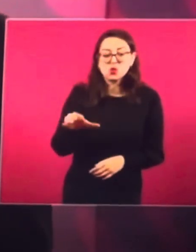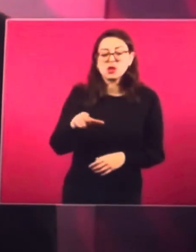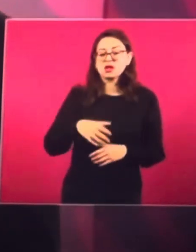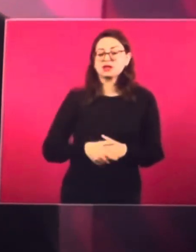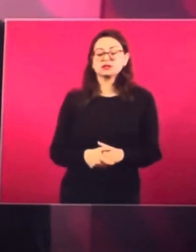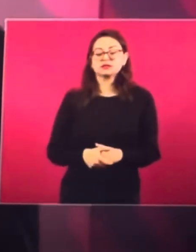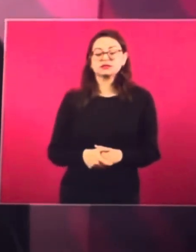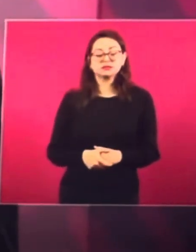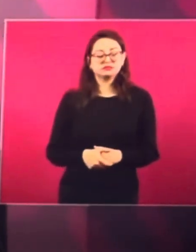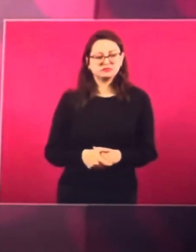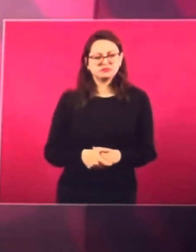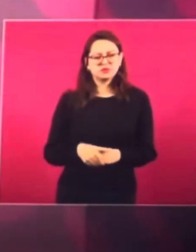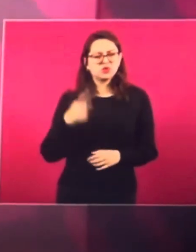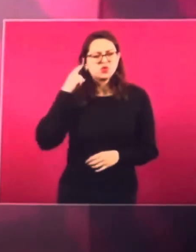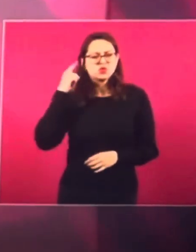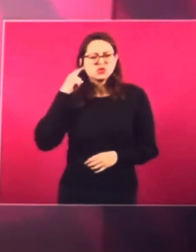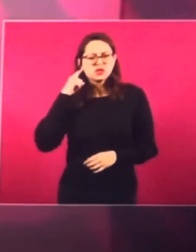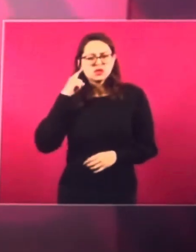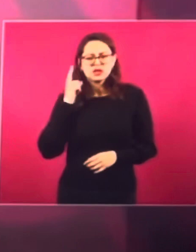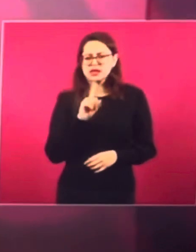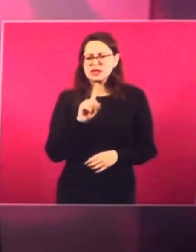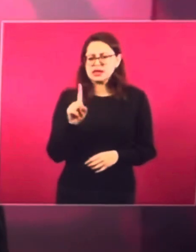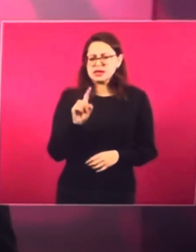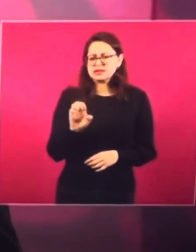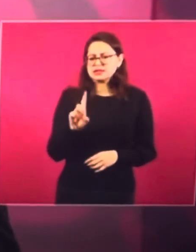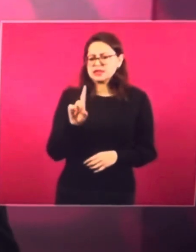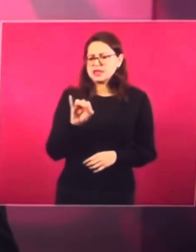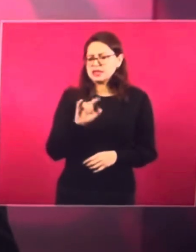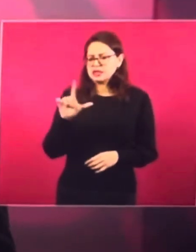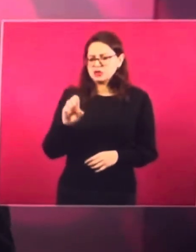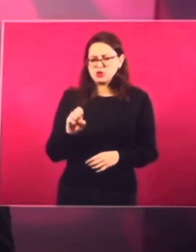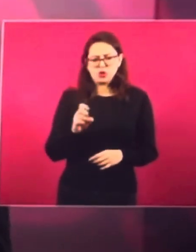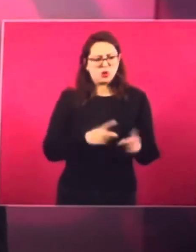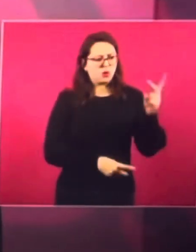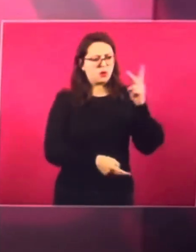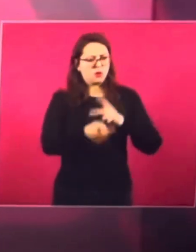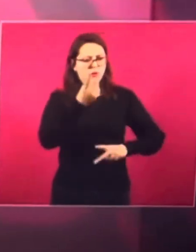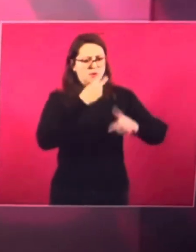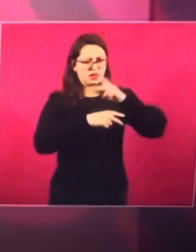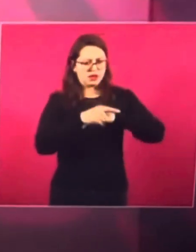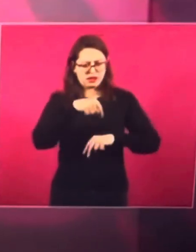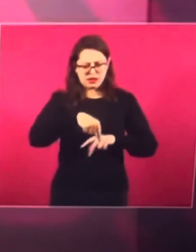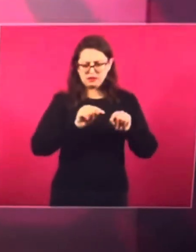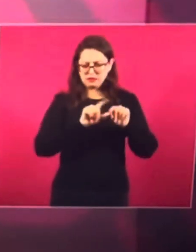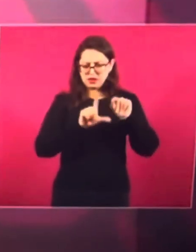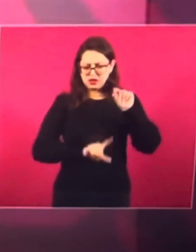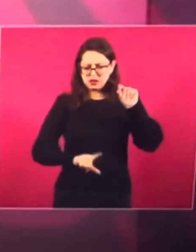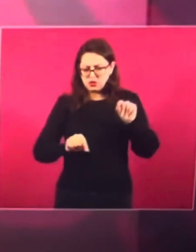me gustaría hacerle tres preguntas.